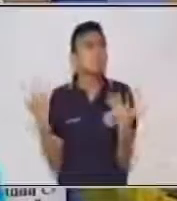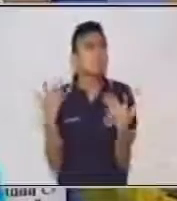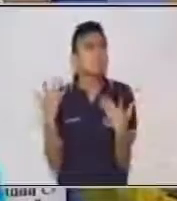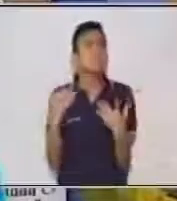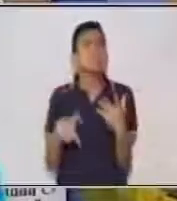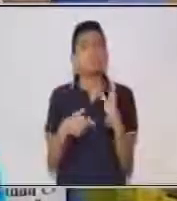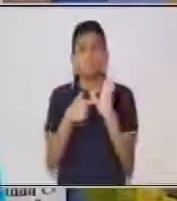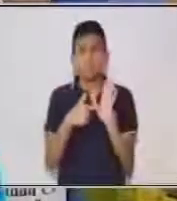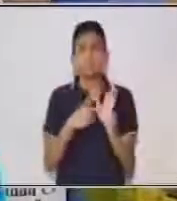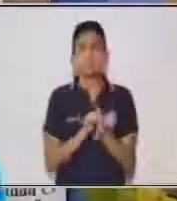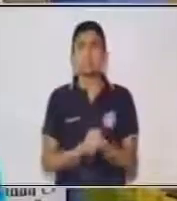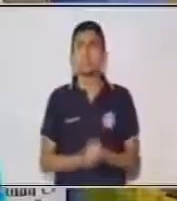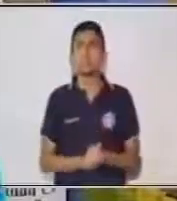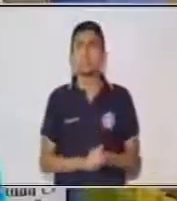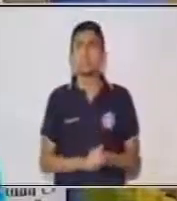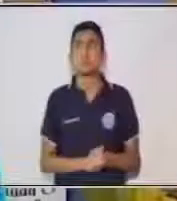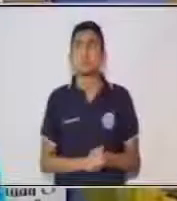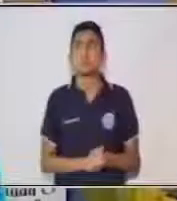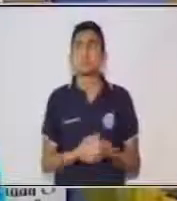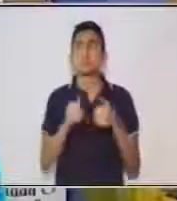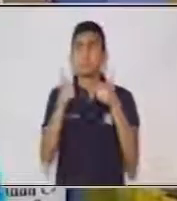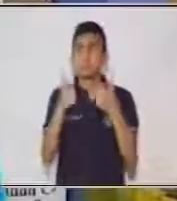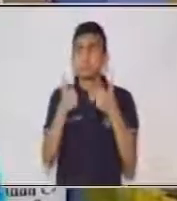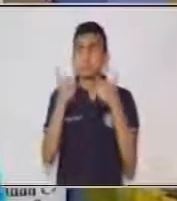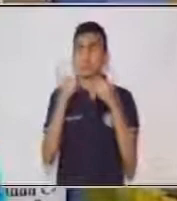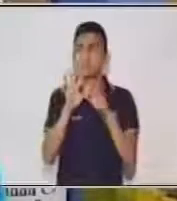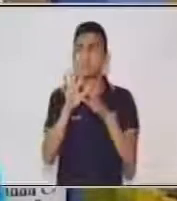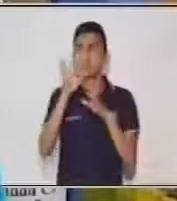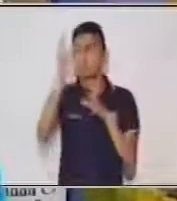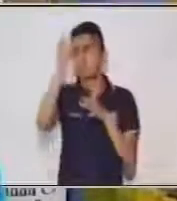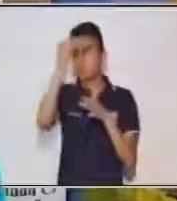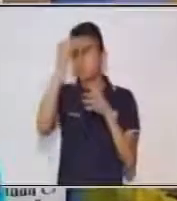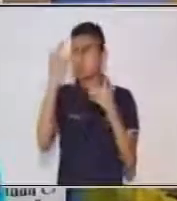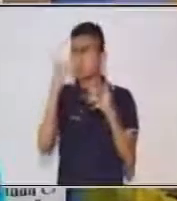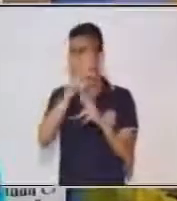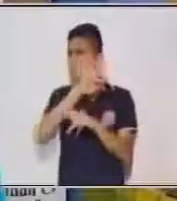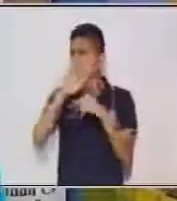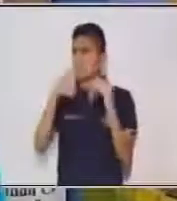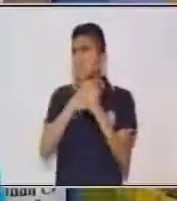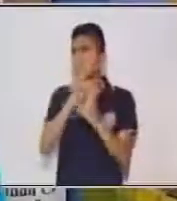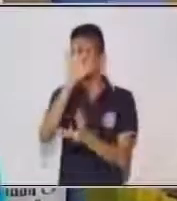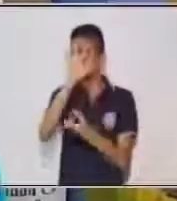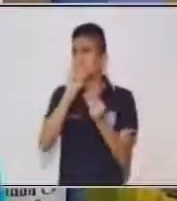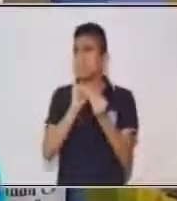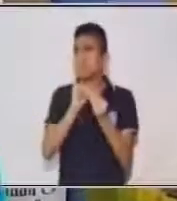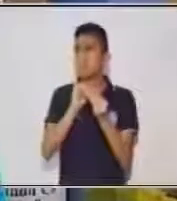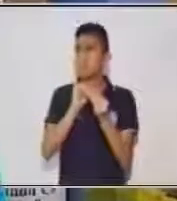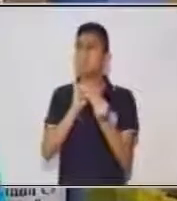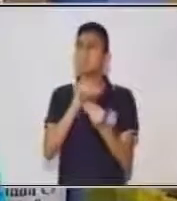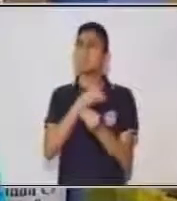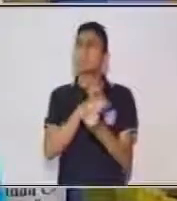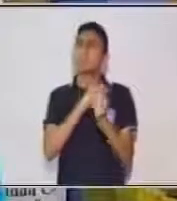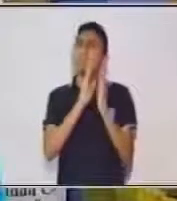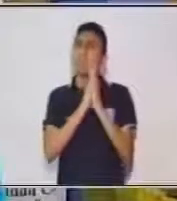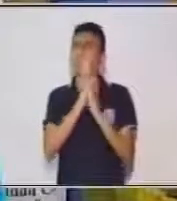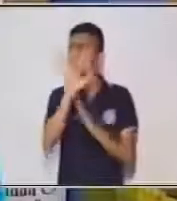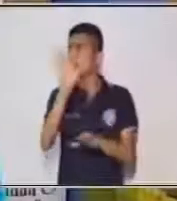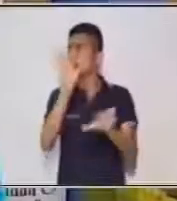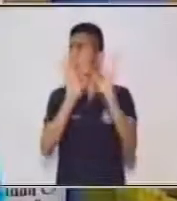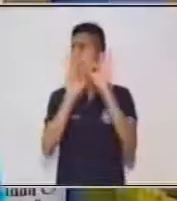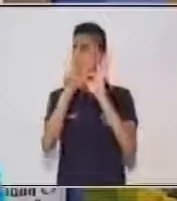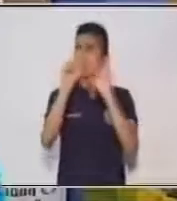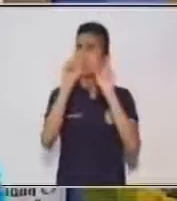Bueno, el día de hoy hemos aprendido todo esto. Te invito a que lo